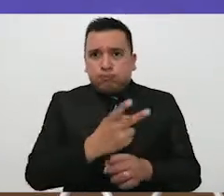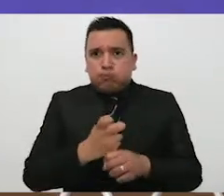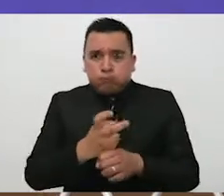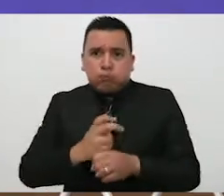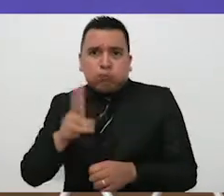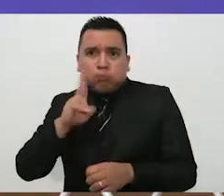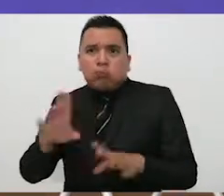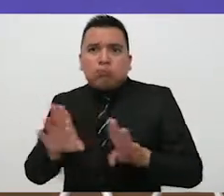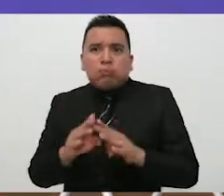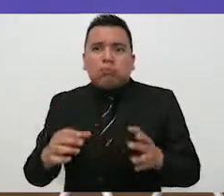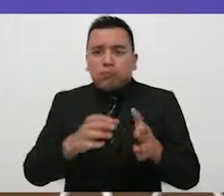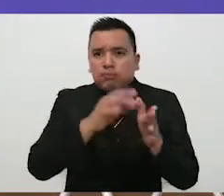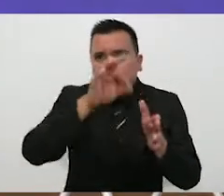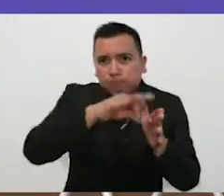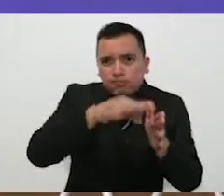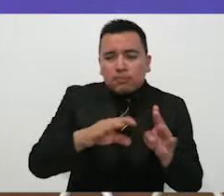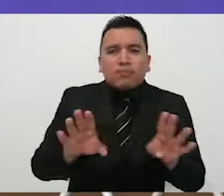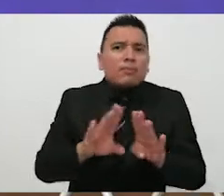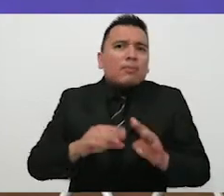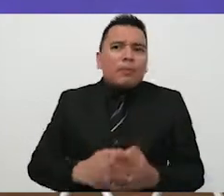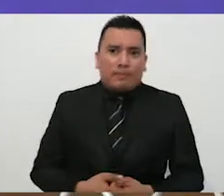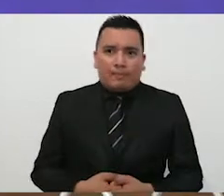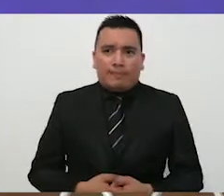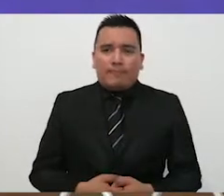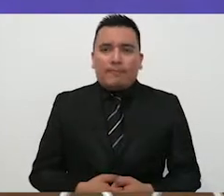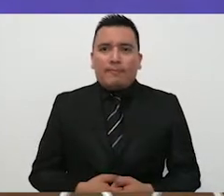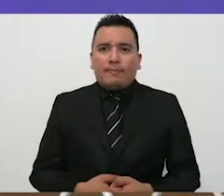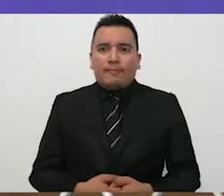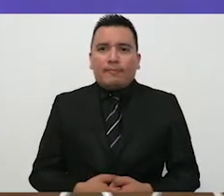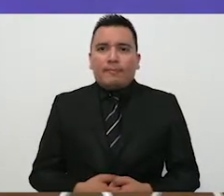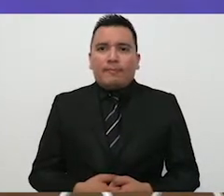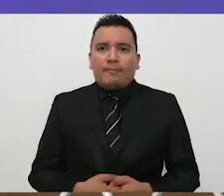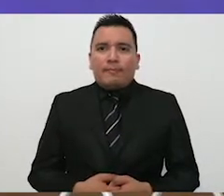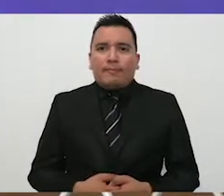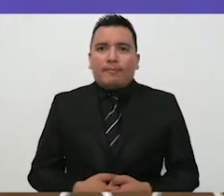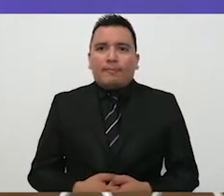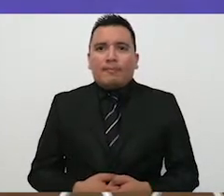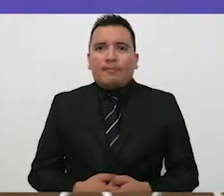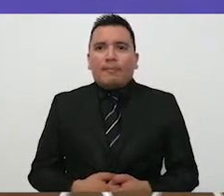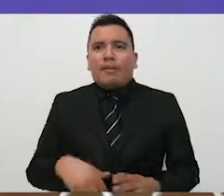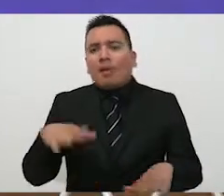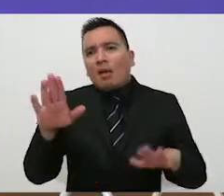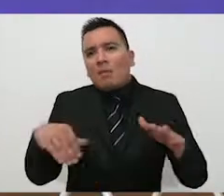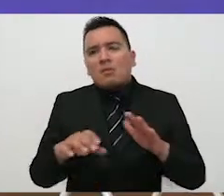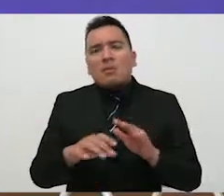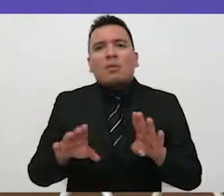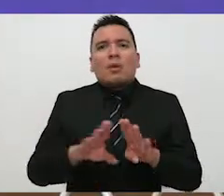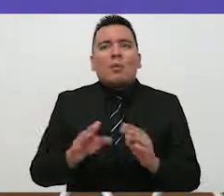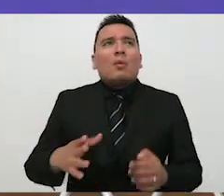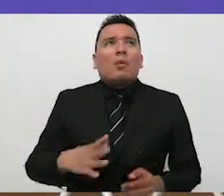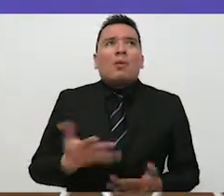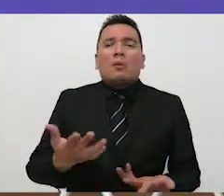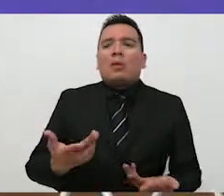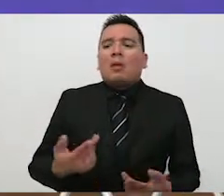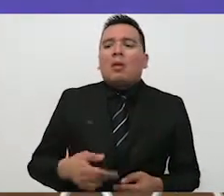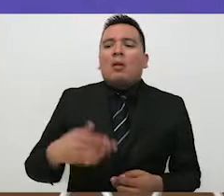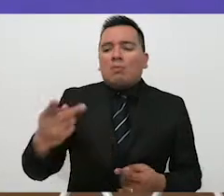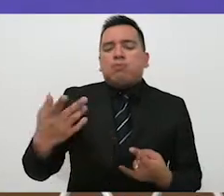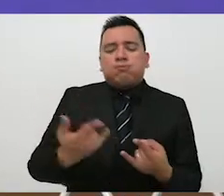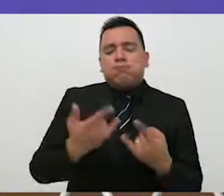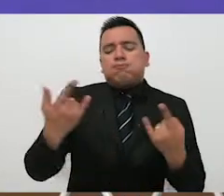los niños y las niñas que van a conformar el cabildo. A veces es por medio de un concurso de cuento, ensayo.